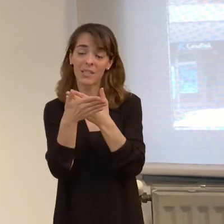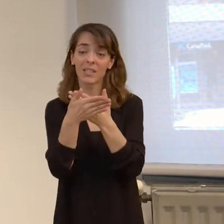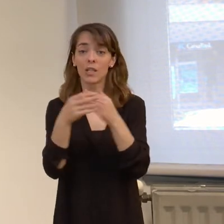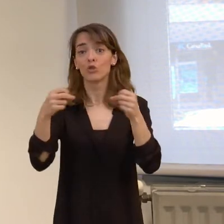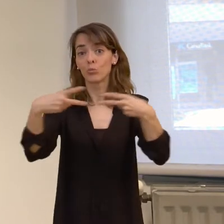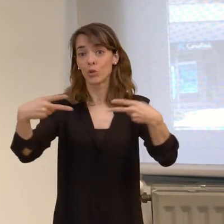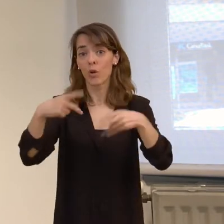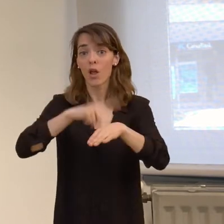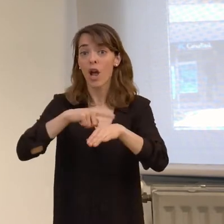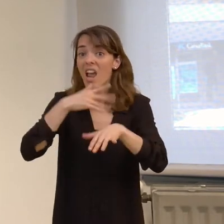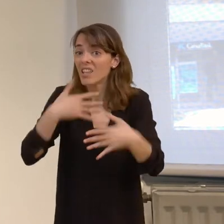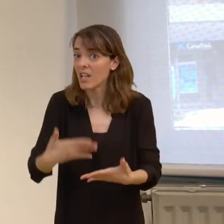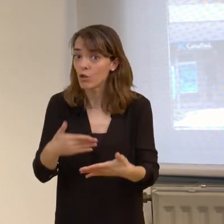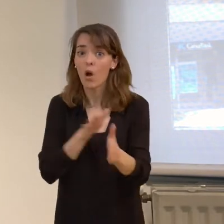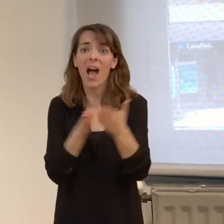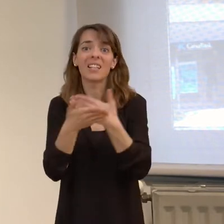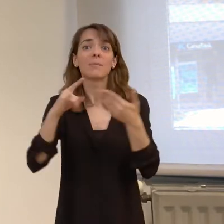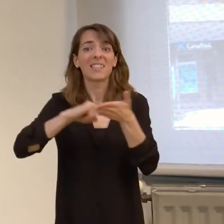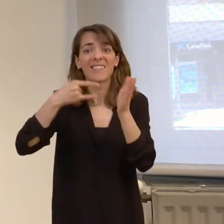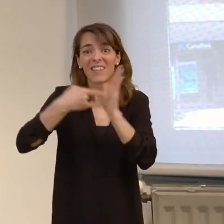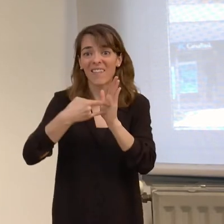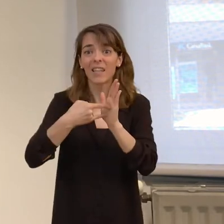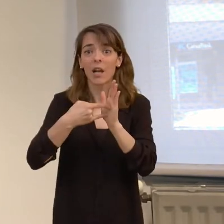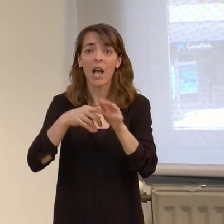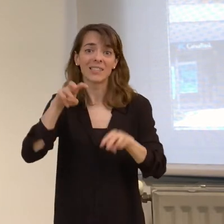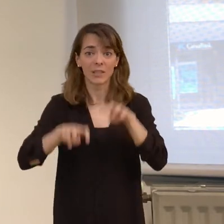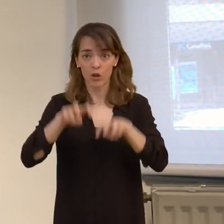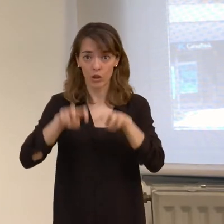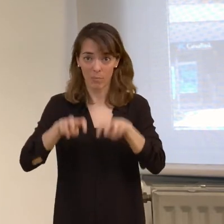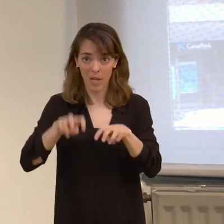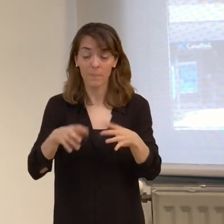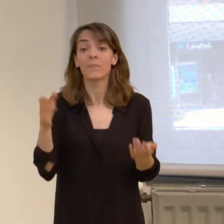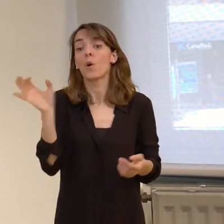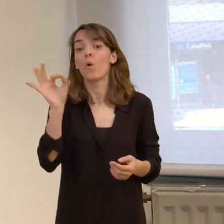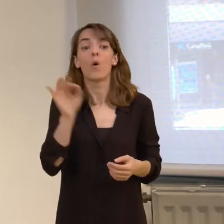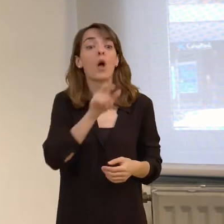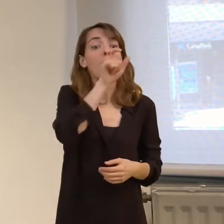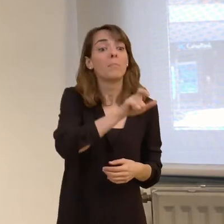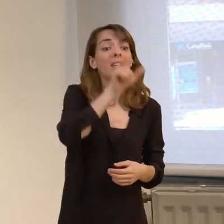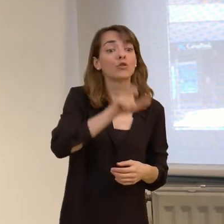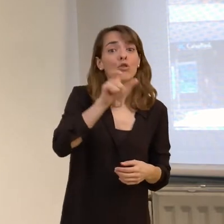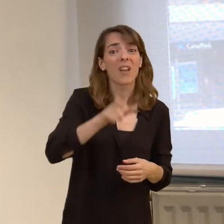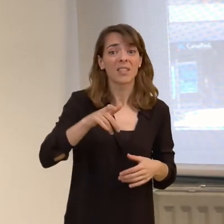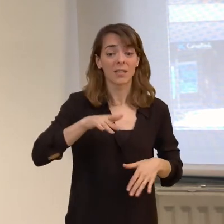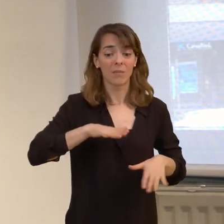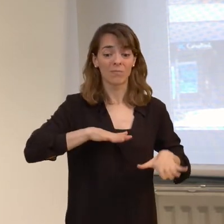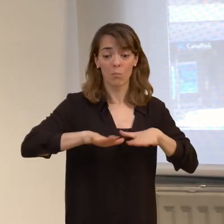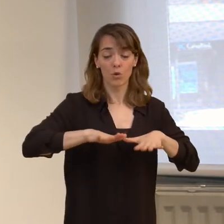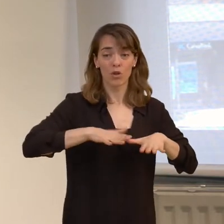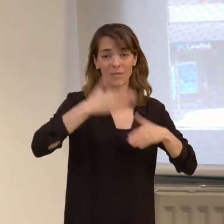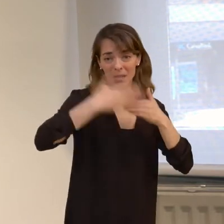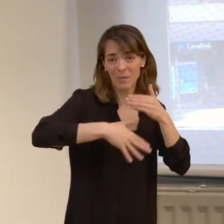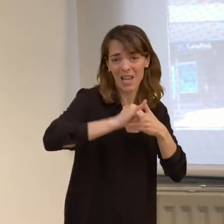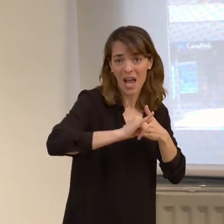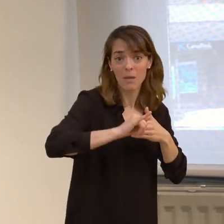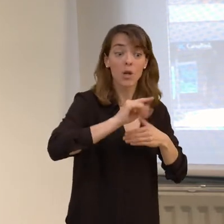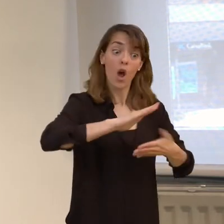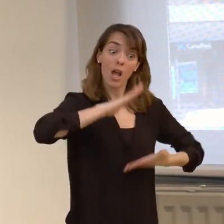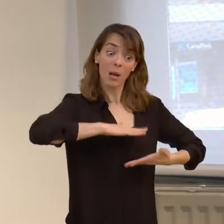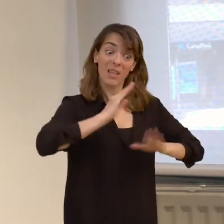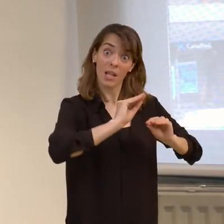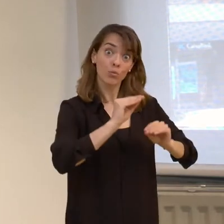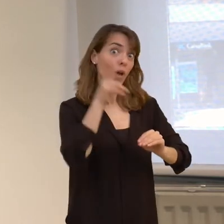directo mediante la técnica reconocida como estenotipia. Hay personas con limitaciones motóricas que prestan también estas